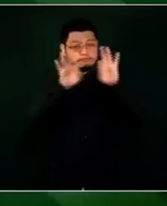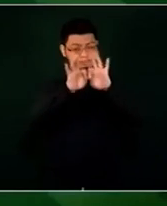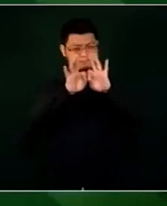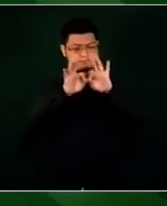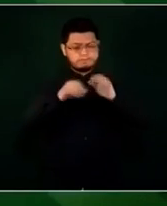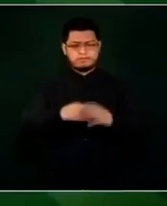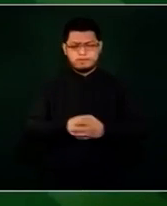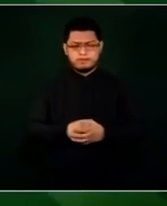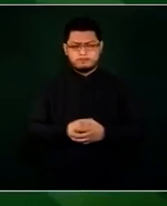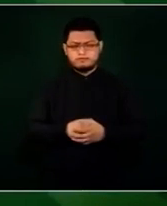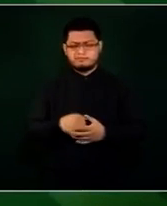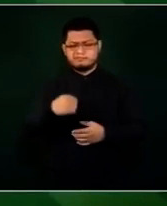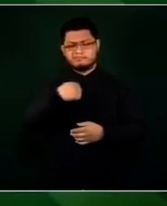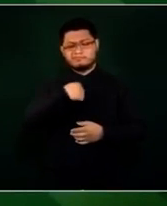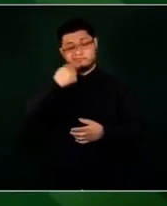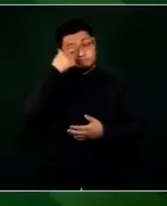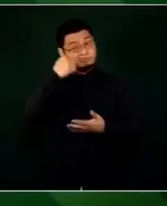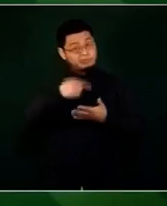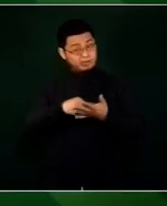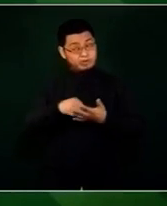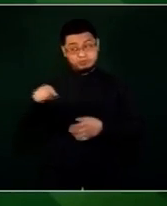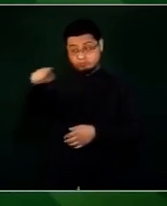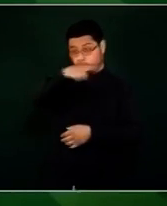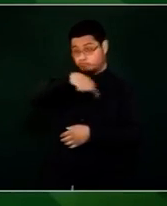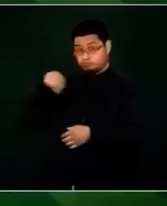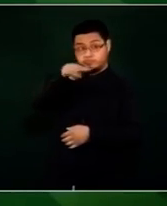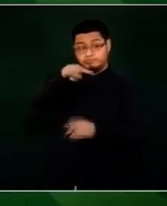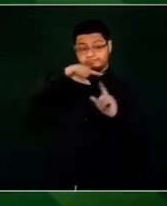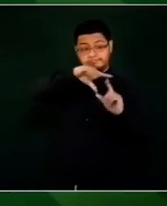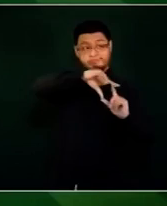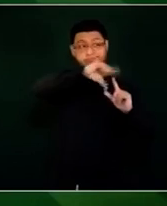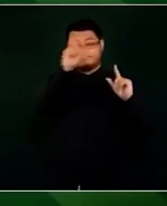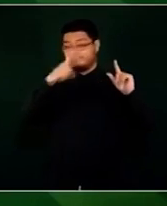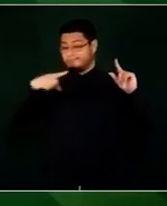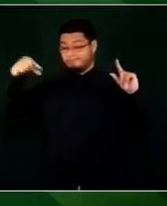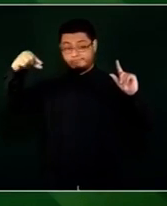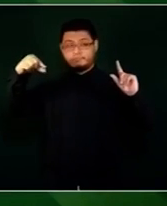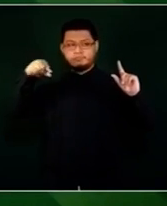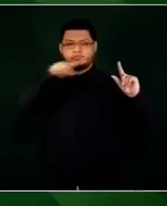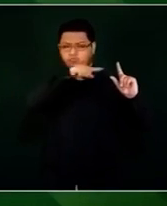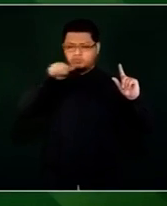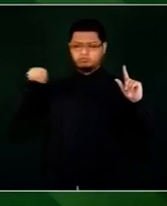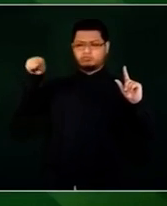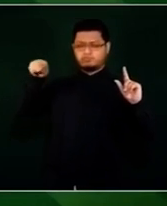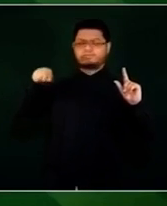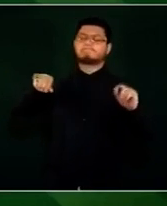Yo creo que va a ser de interés nacional el mostrar